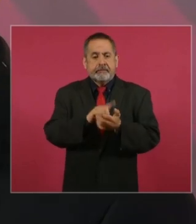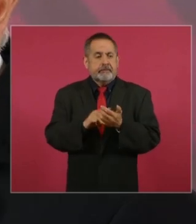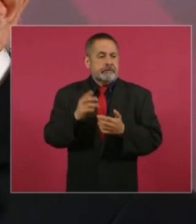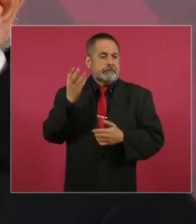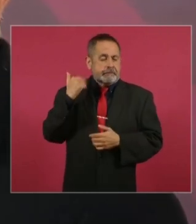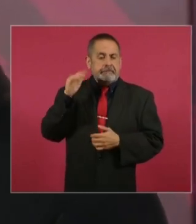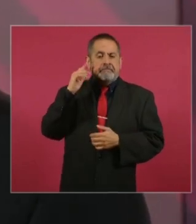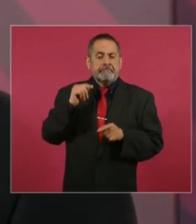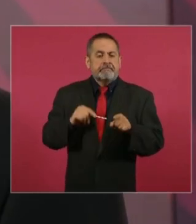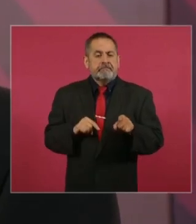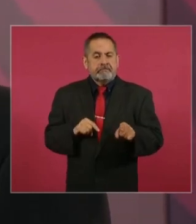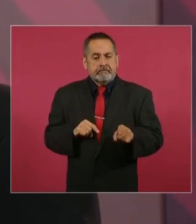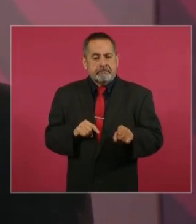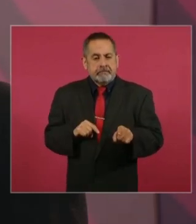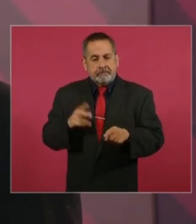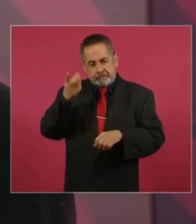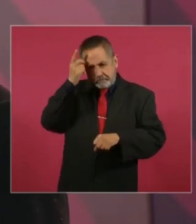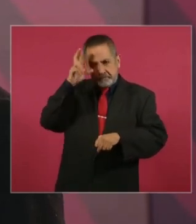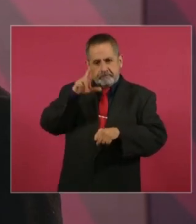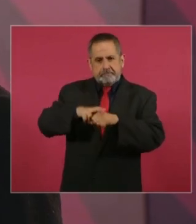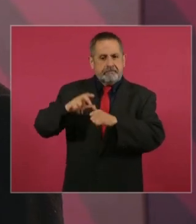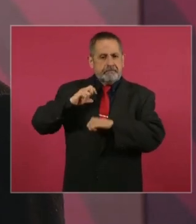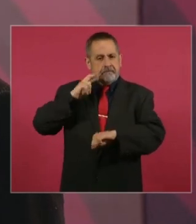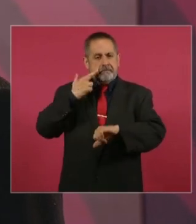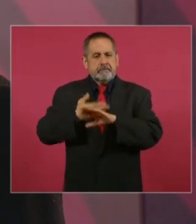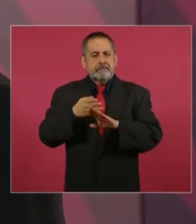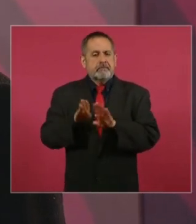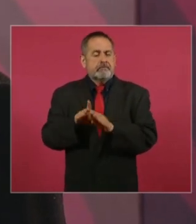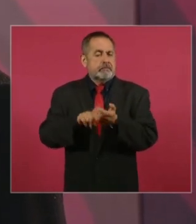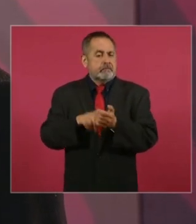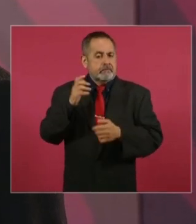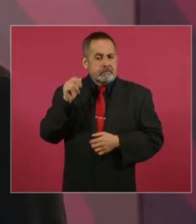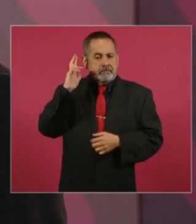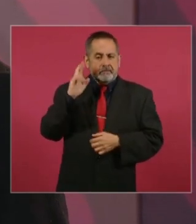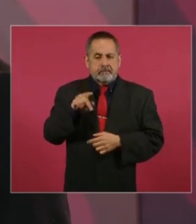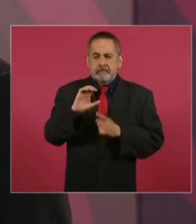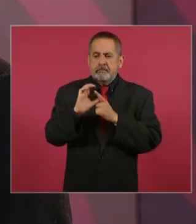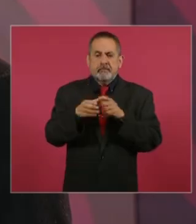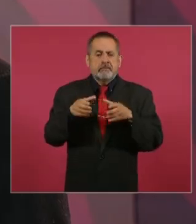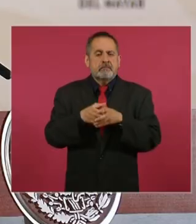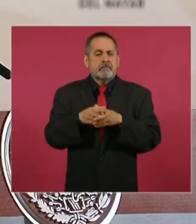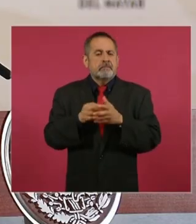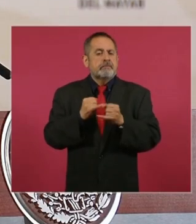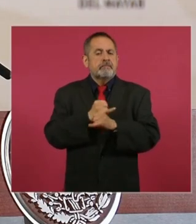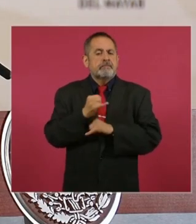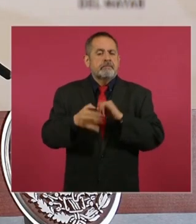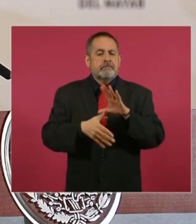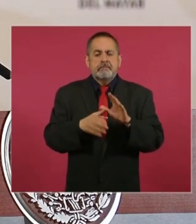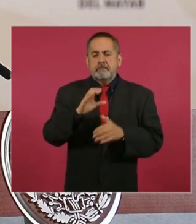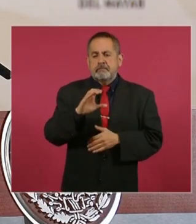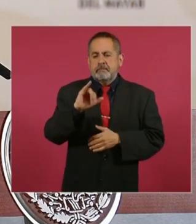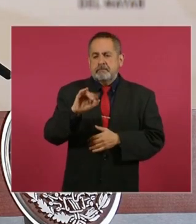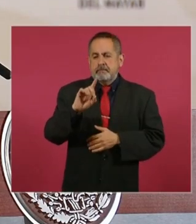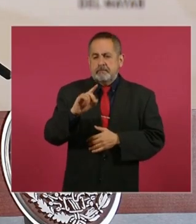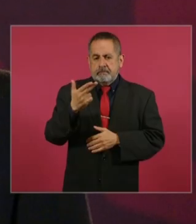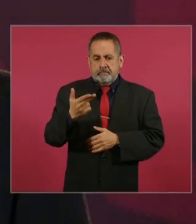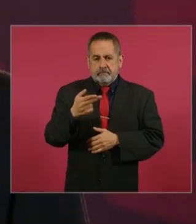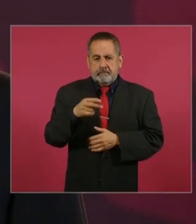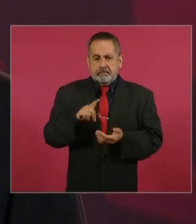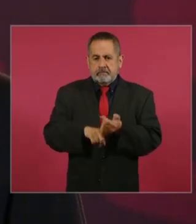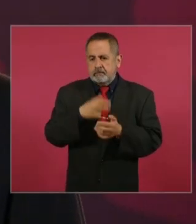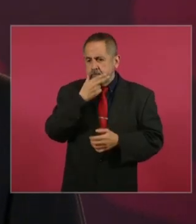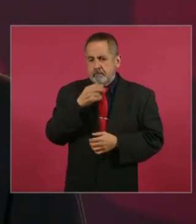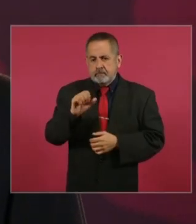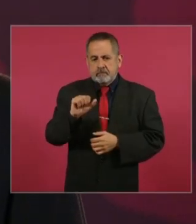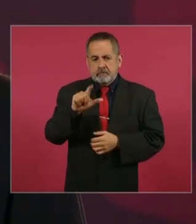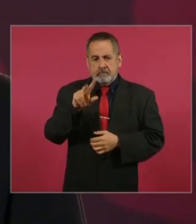estaba de director ejecutivo de la Comisión Interamericana de Derechos Humanos, Álvarez